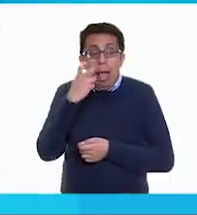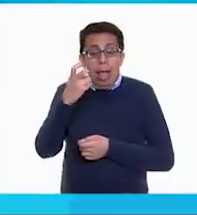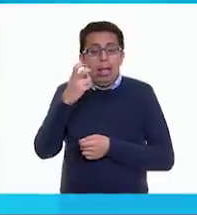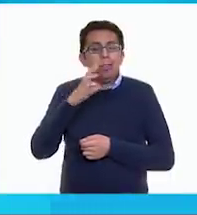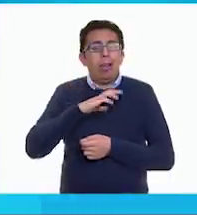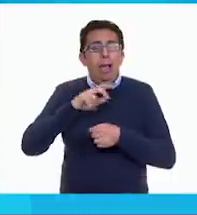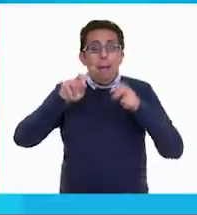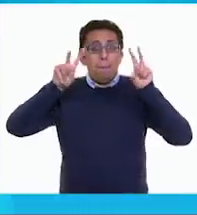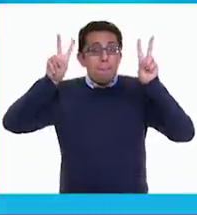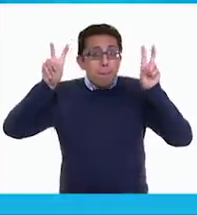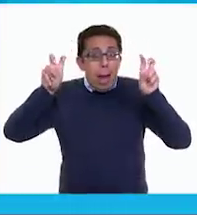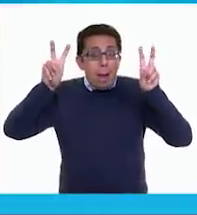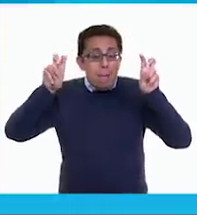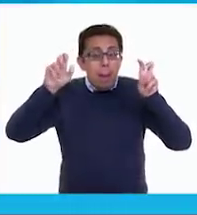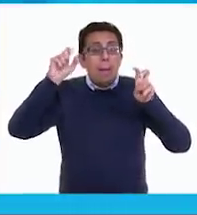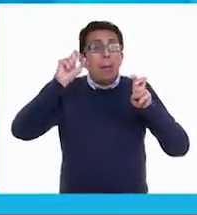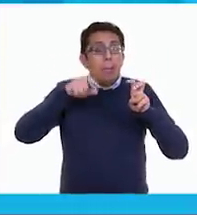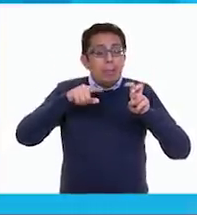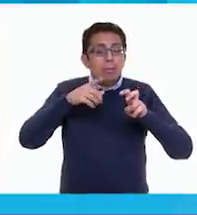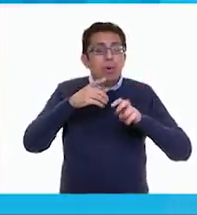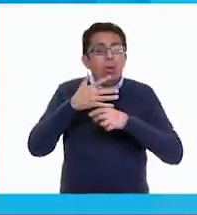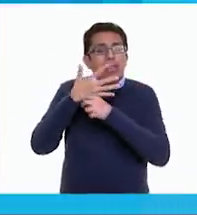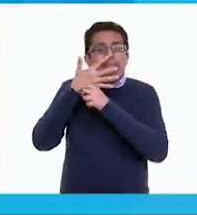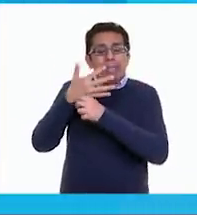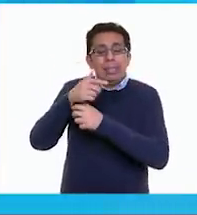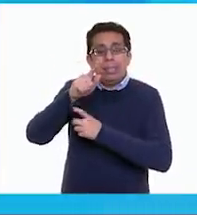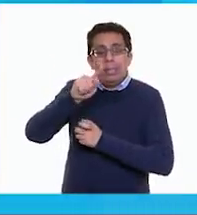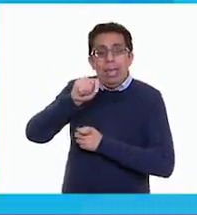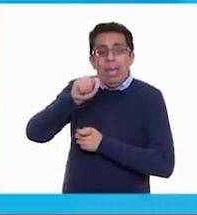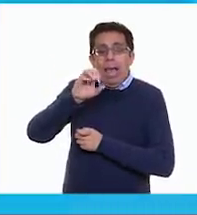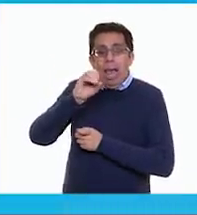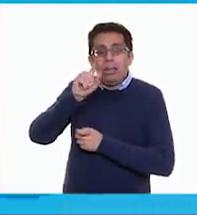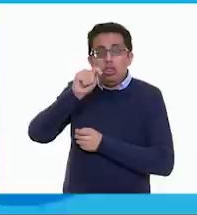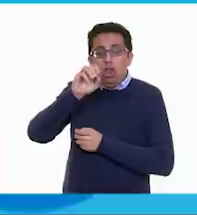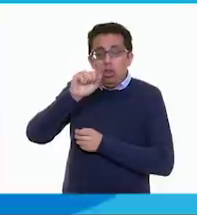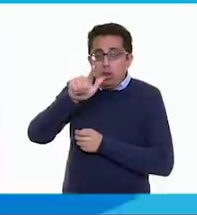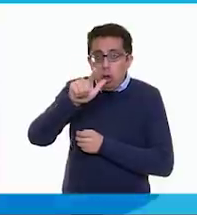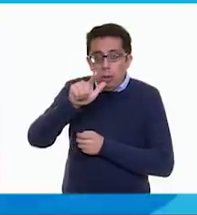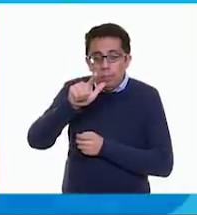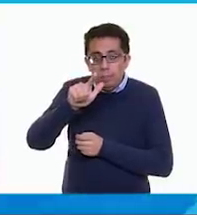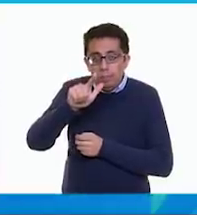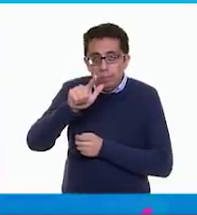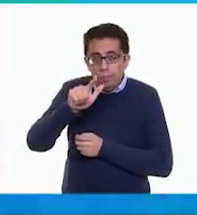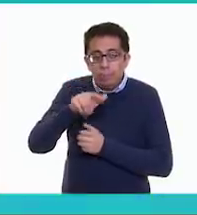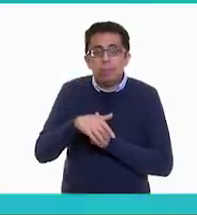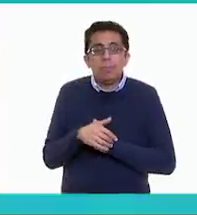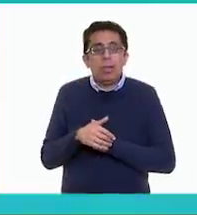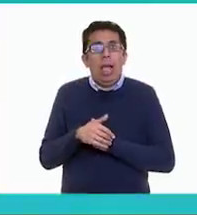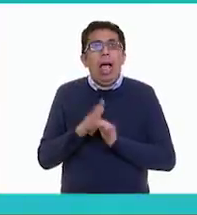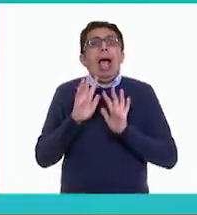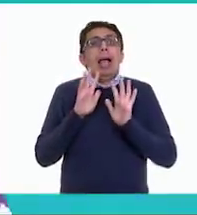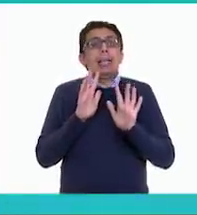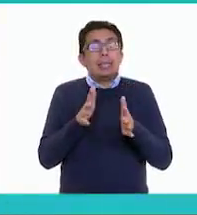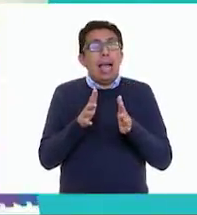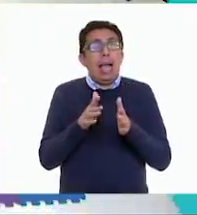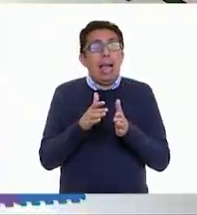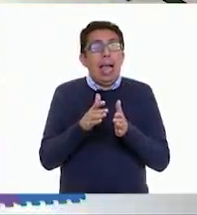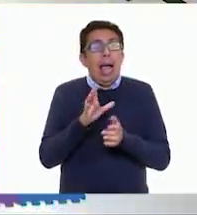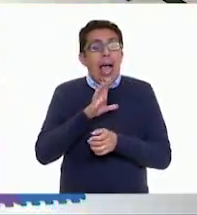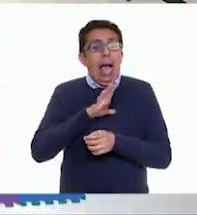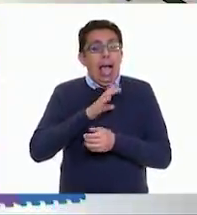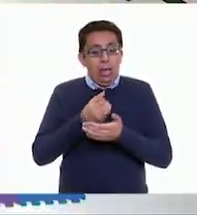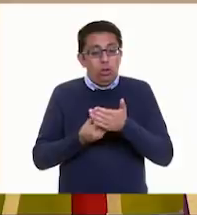comillas, y donde dice totol. Ahí está. Entonces ya tenemos otra palabra para